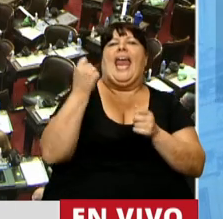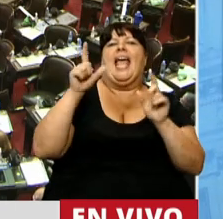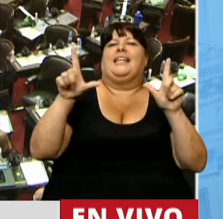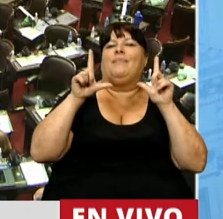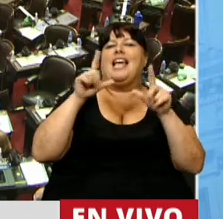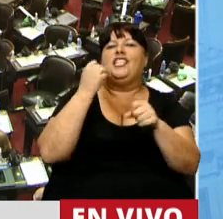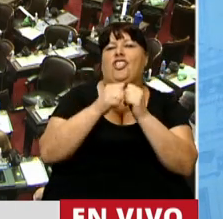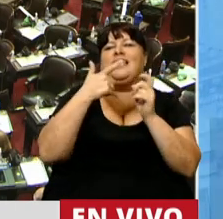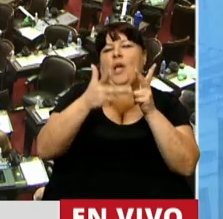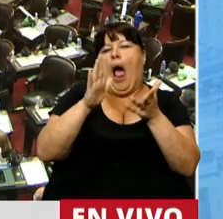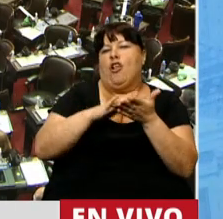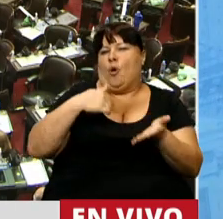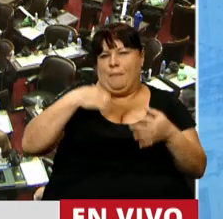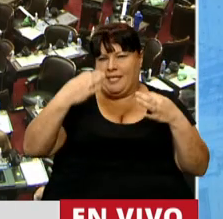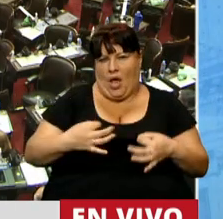Simplemente se referiría a mí,